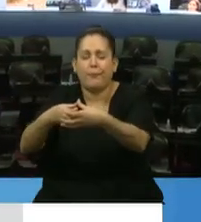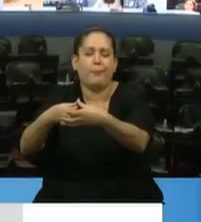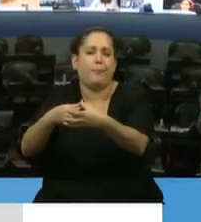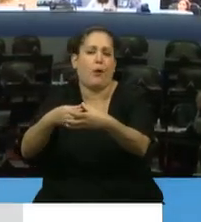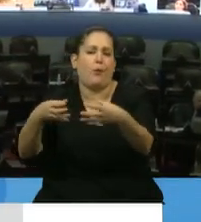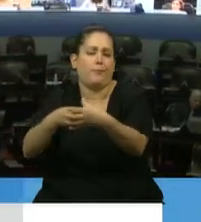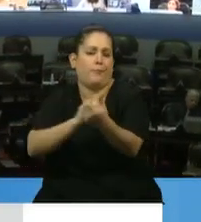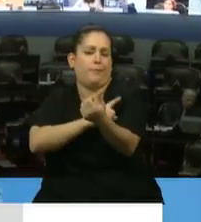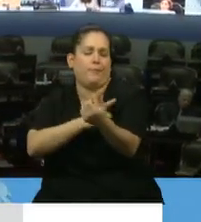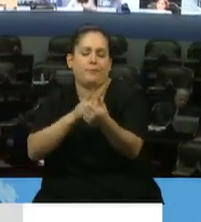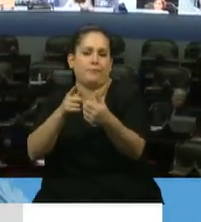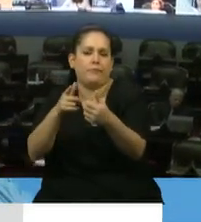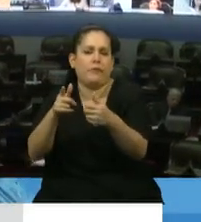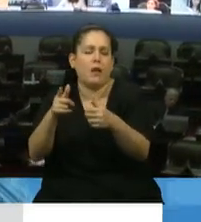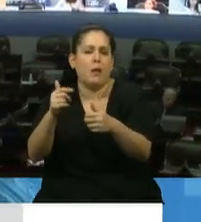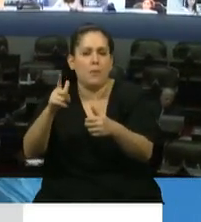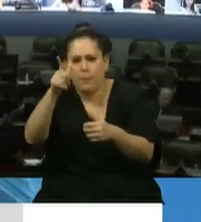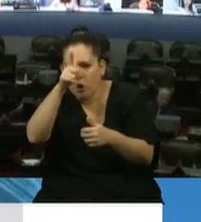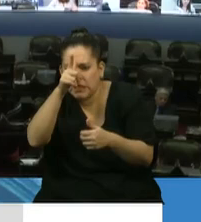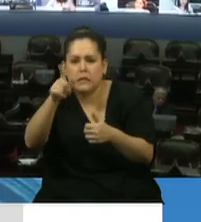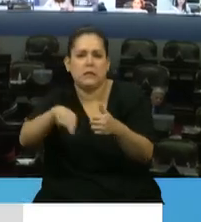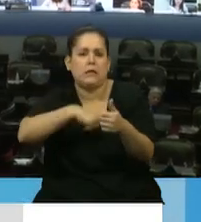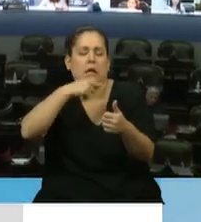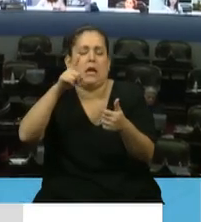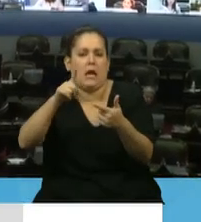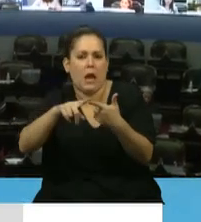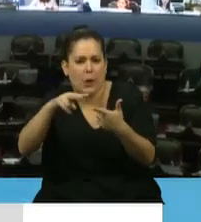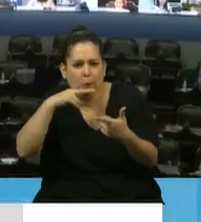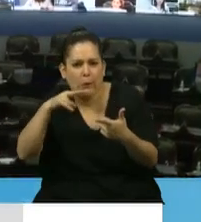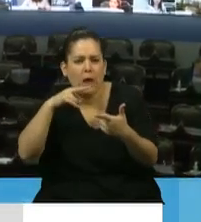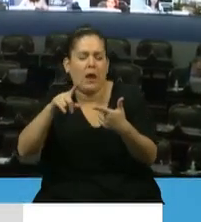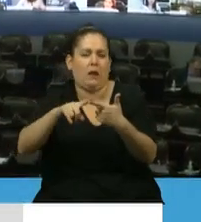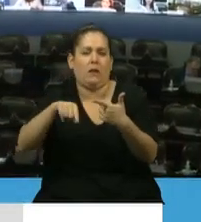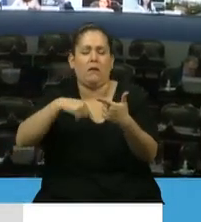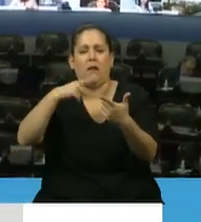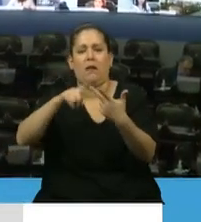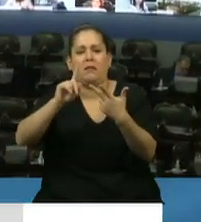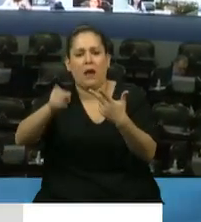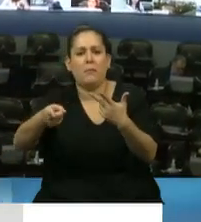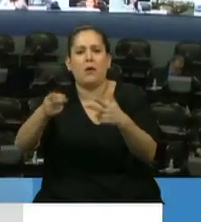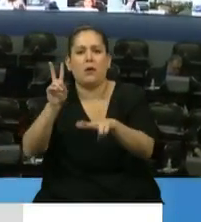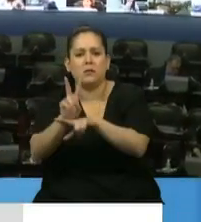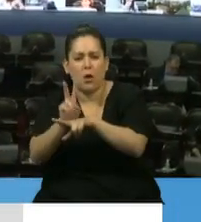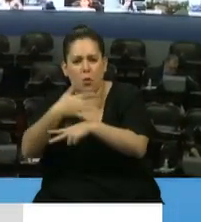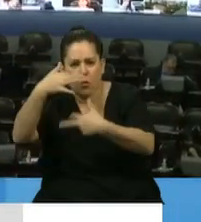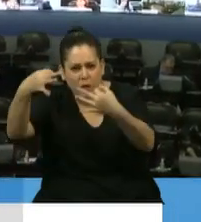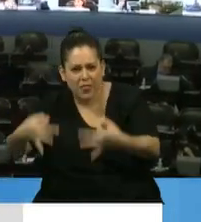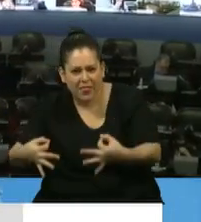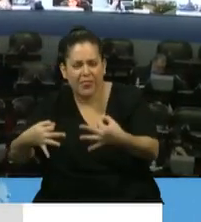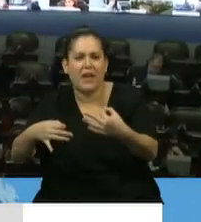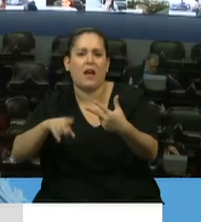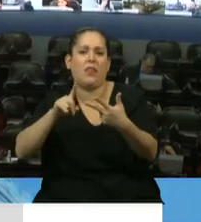que están en nuestras fronteras y que están arriesgando la vida. Porque toda esta gente, a las policías, a las Fuerzas de Seguridad, a todos, a los